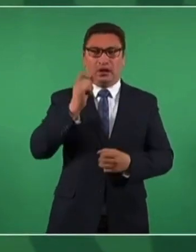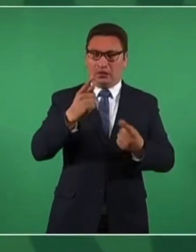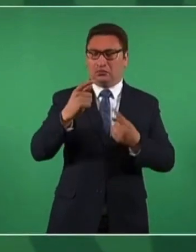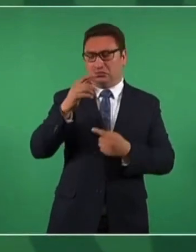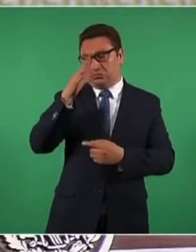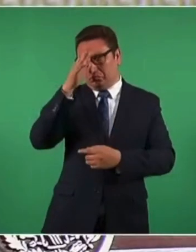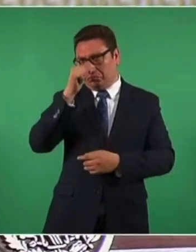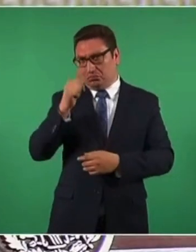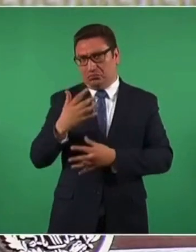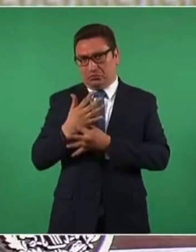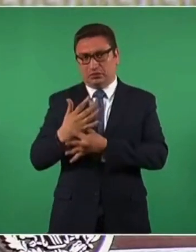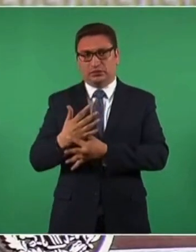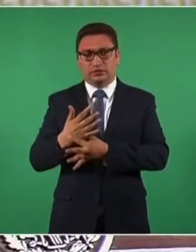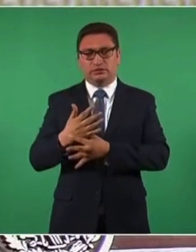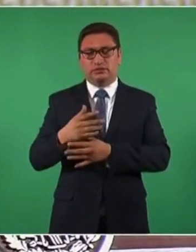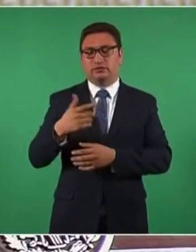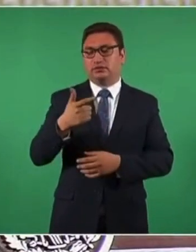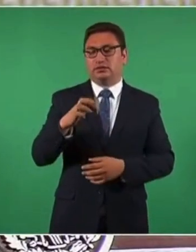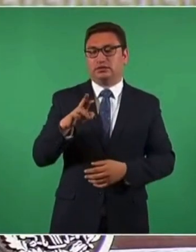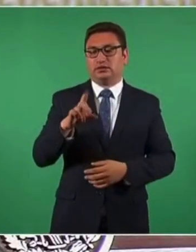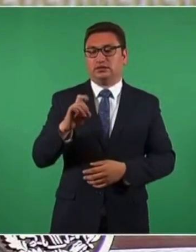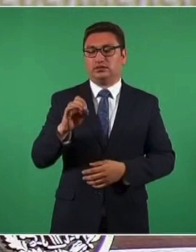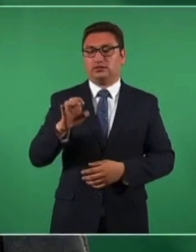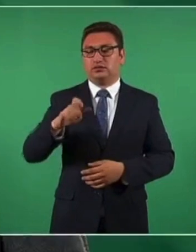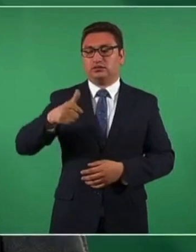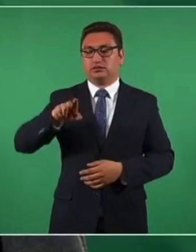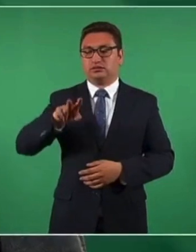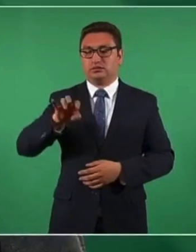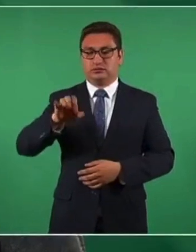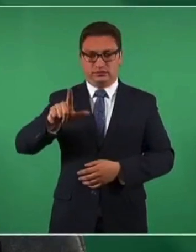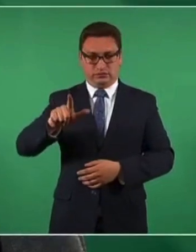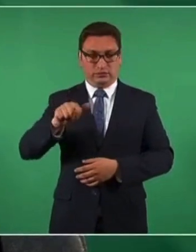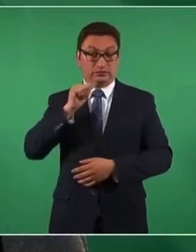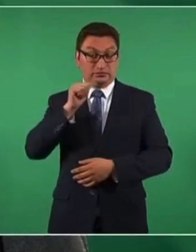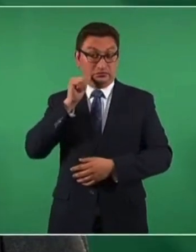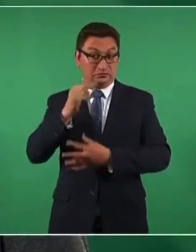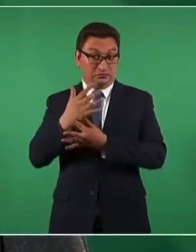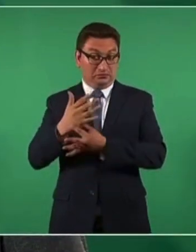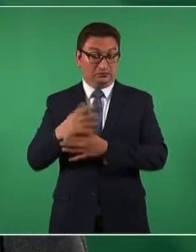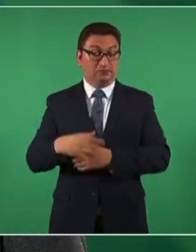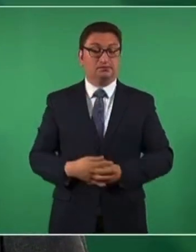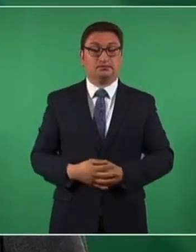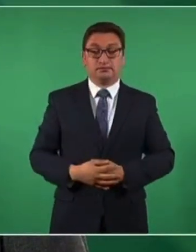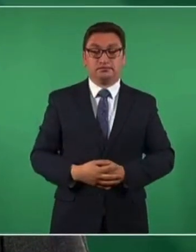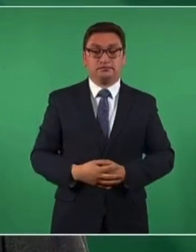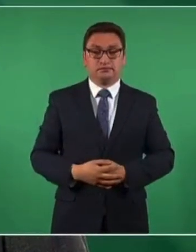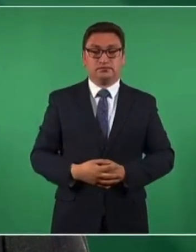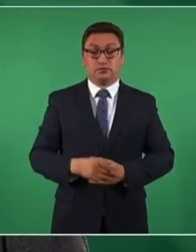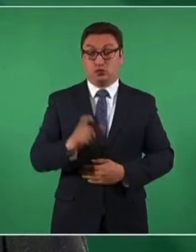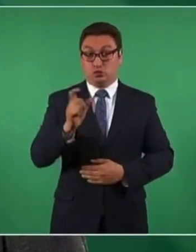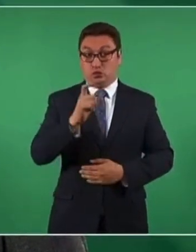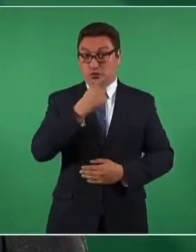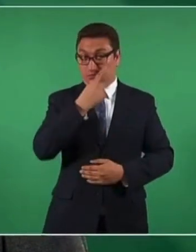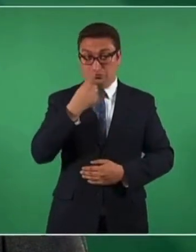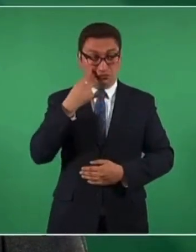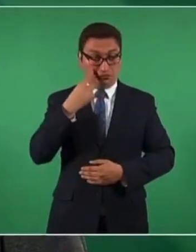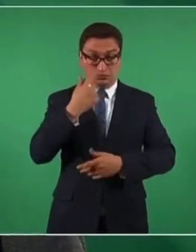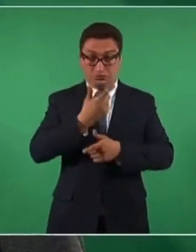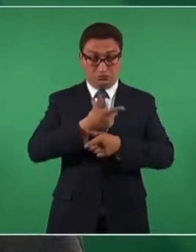Gerardo Esquivel ayer que cuando hay democracia